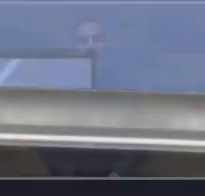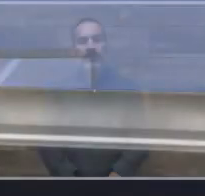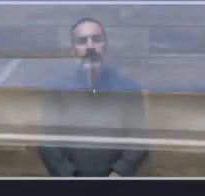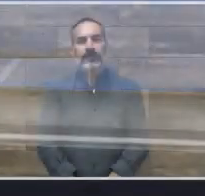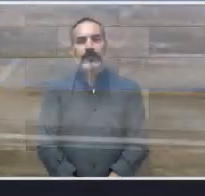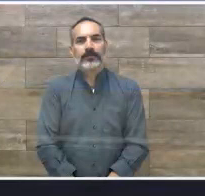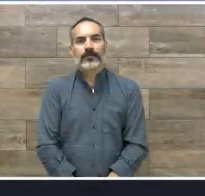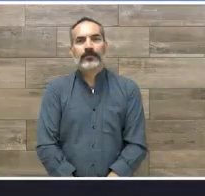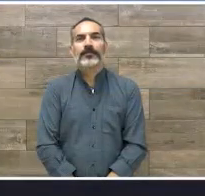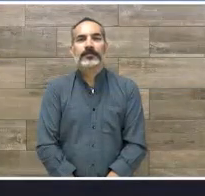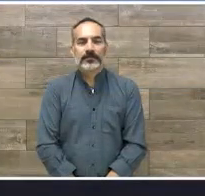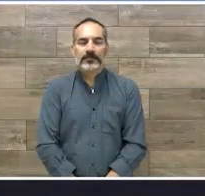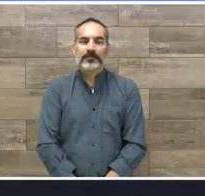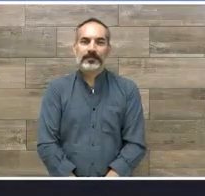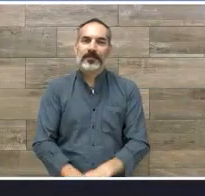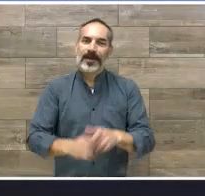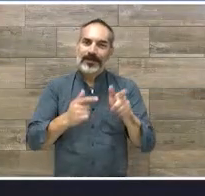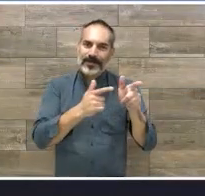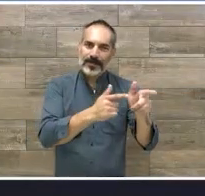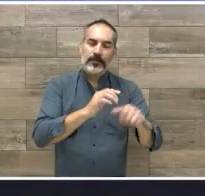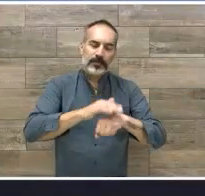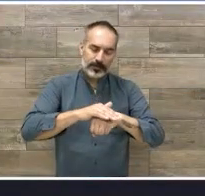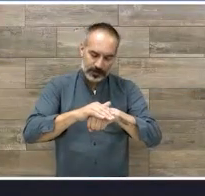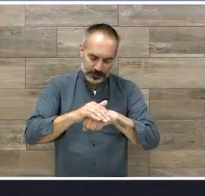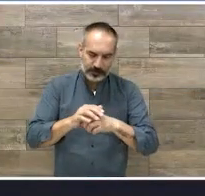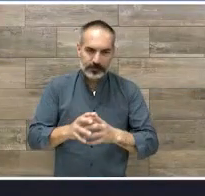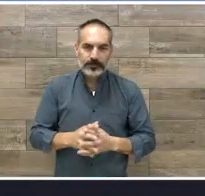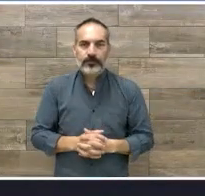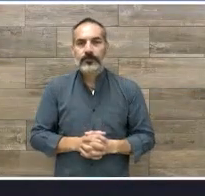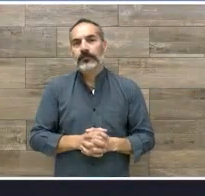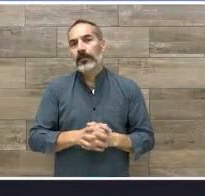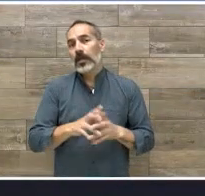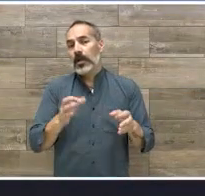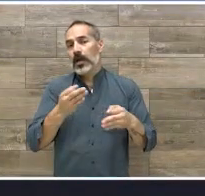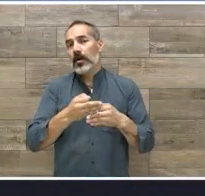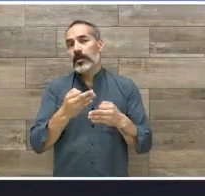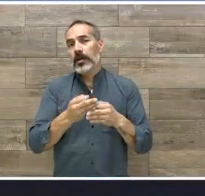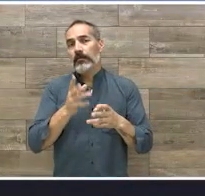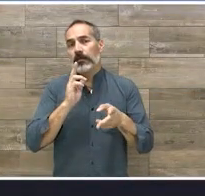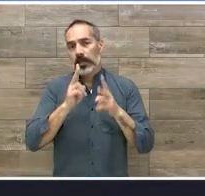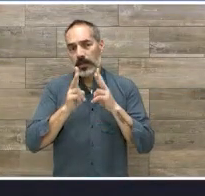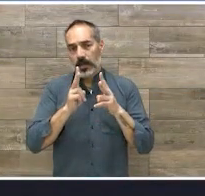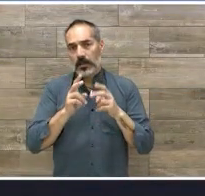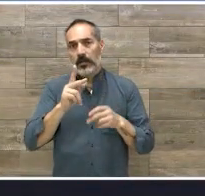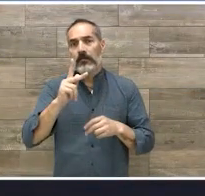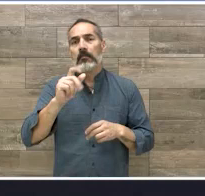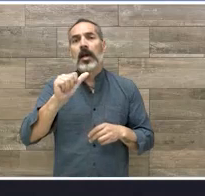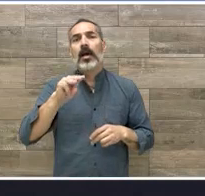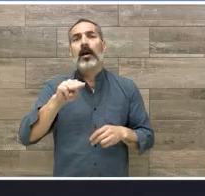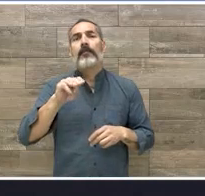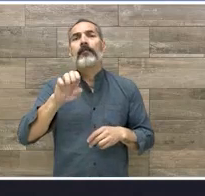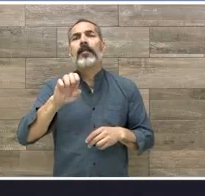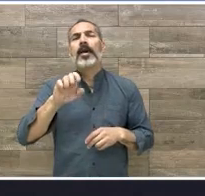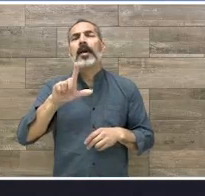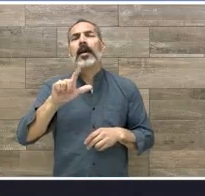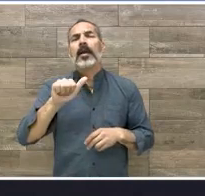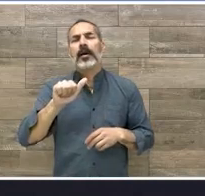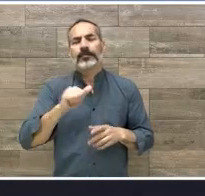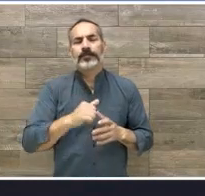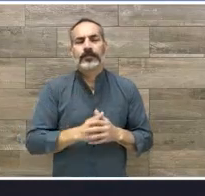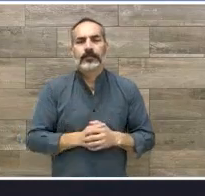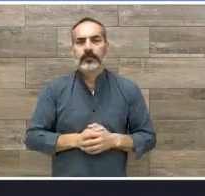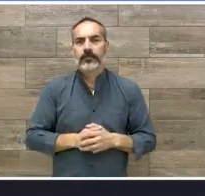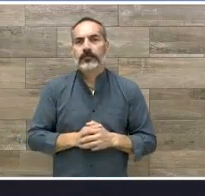¿Qué tal amigos? Continuamos en Abrancancha, estamos platicando con la maestra Pamela González Bueno